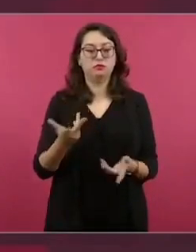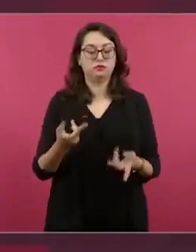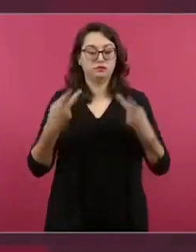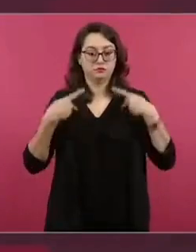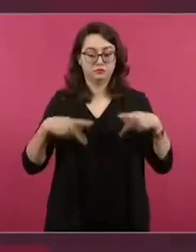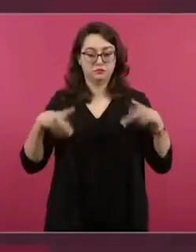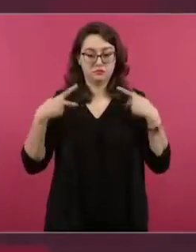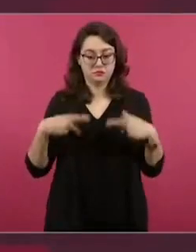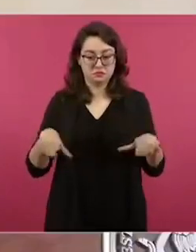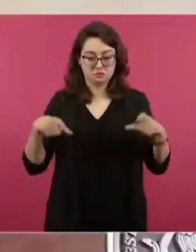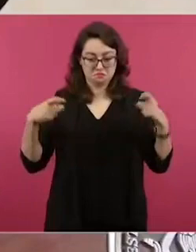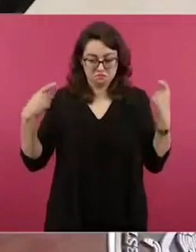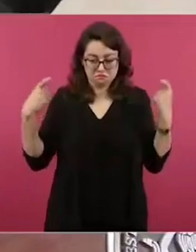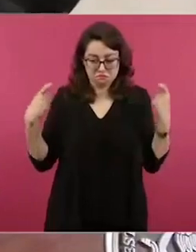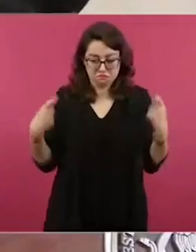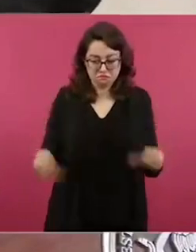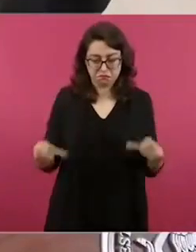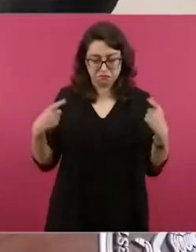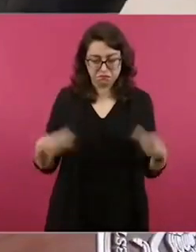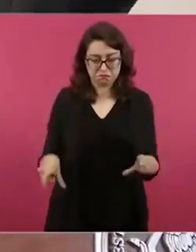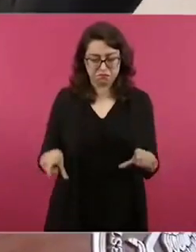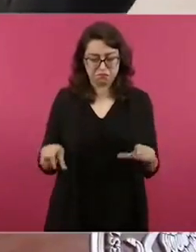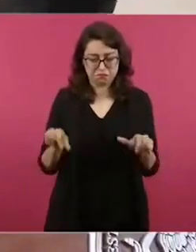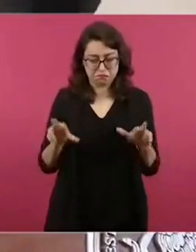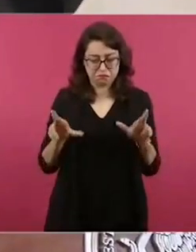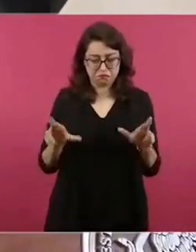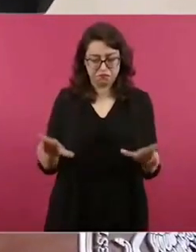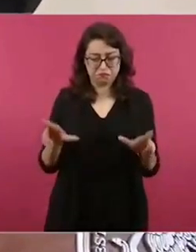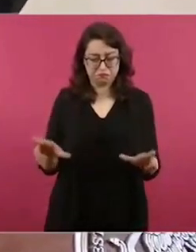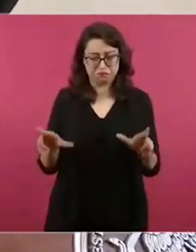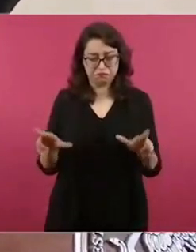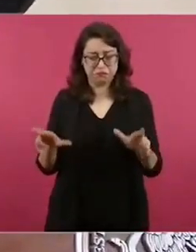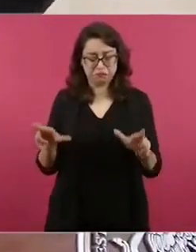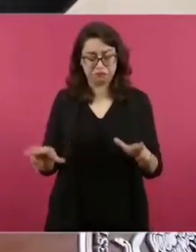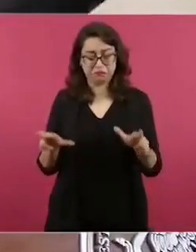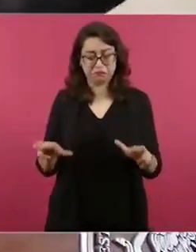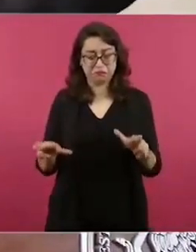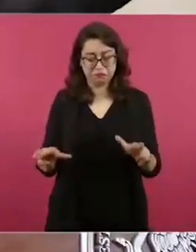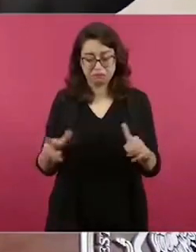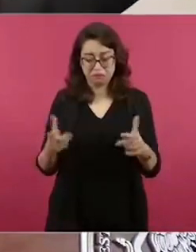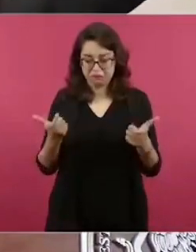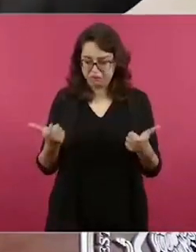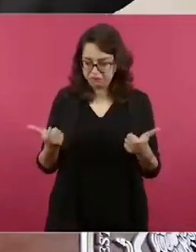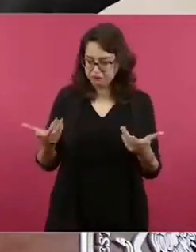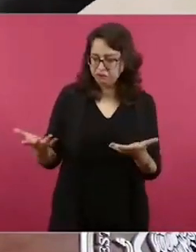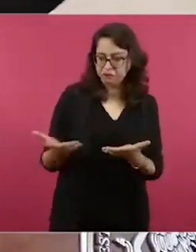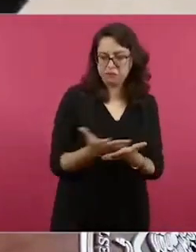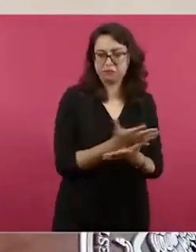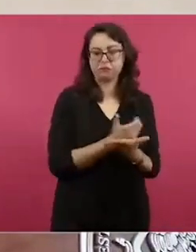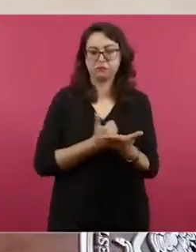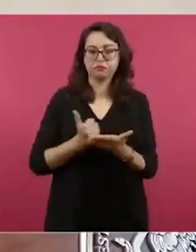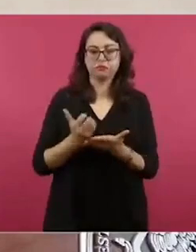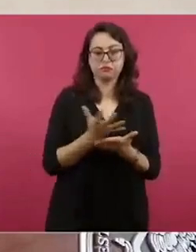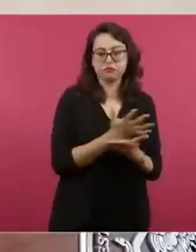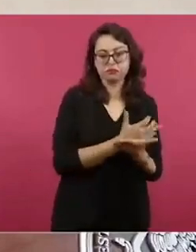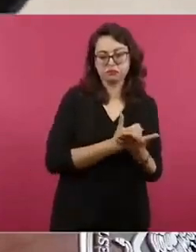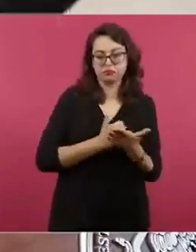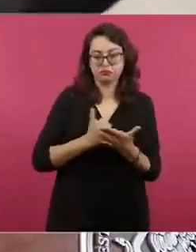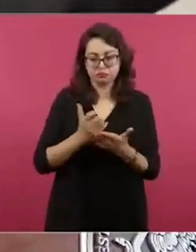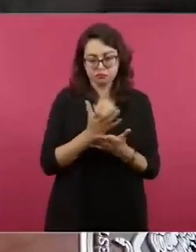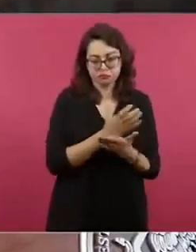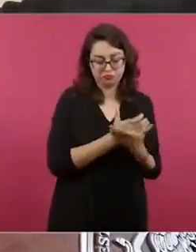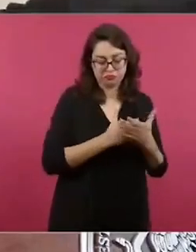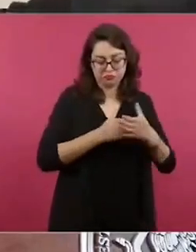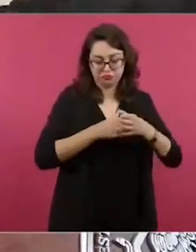que obtenían más ingresos, el decir de los